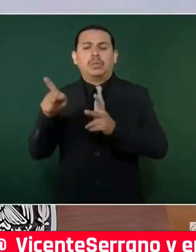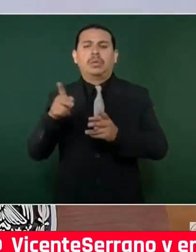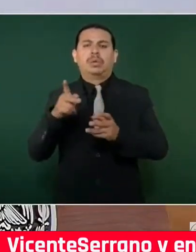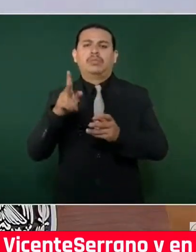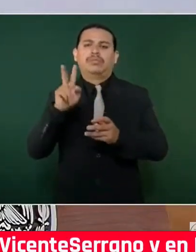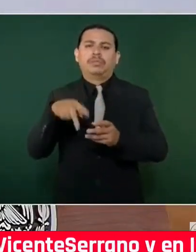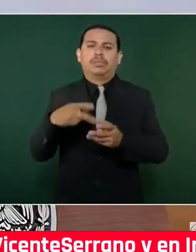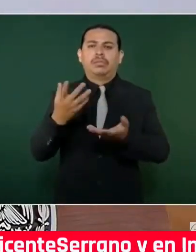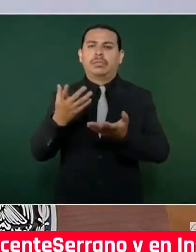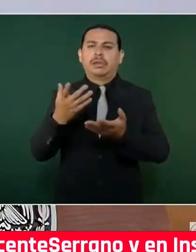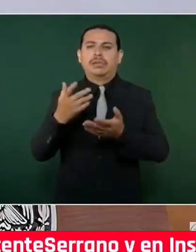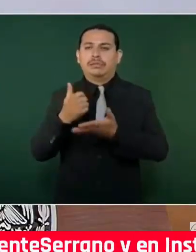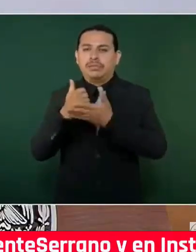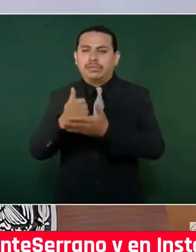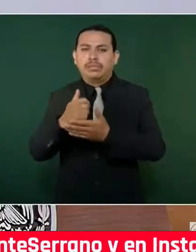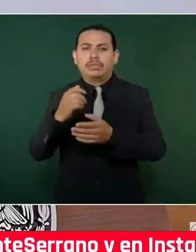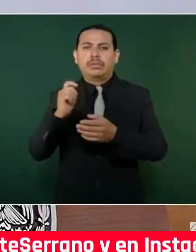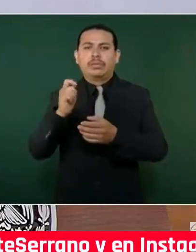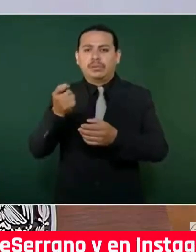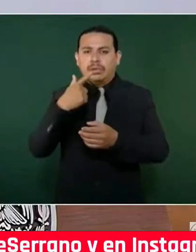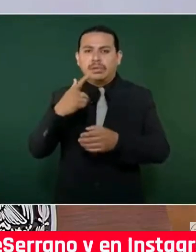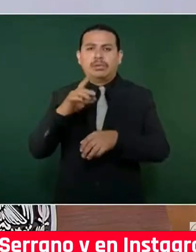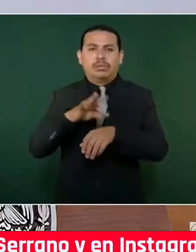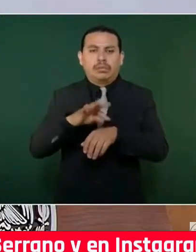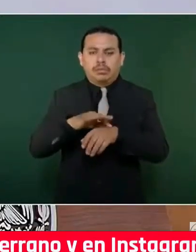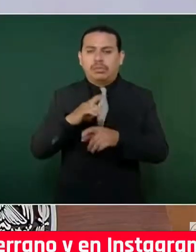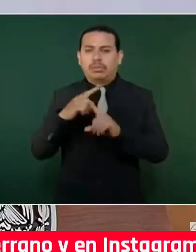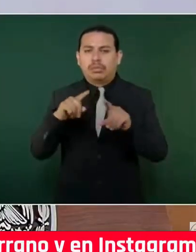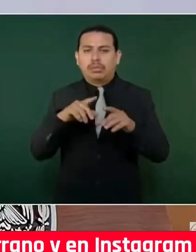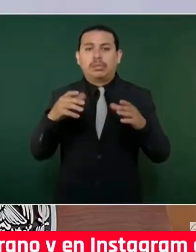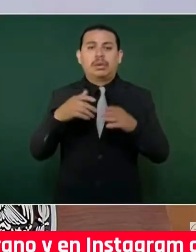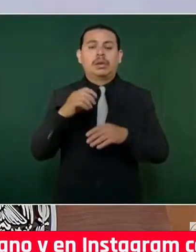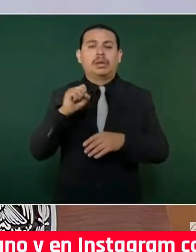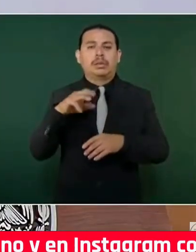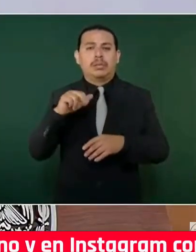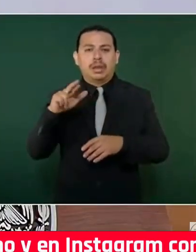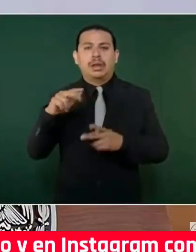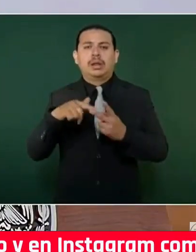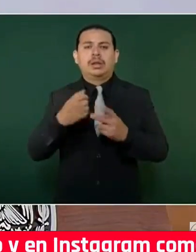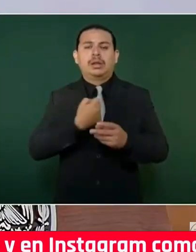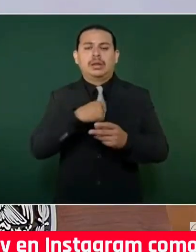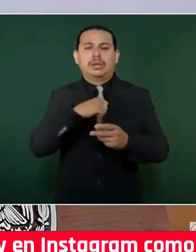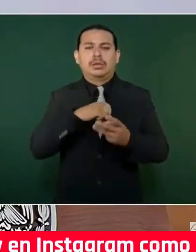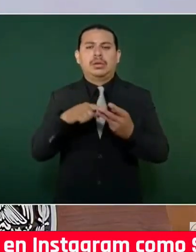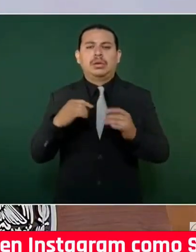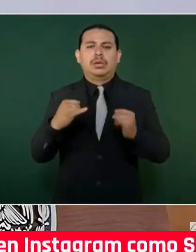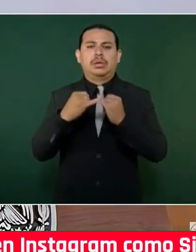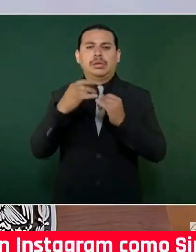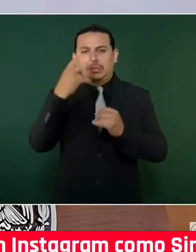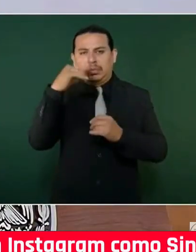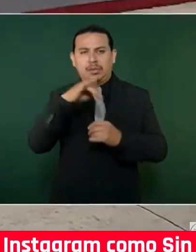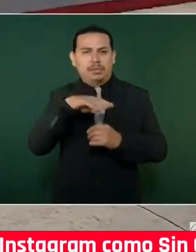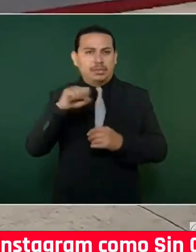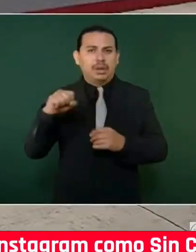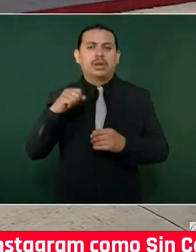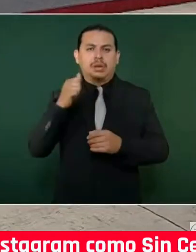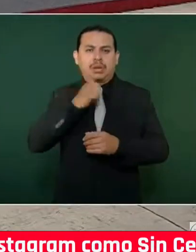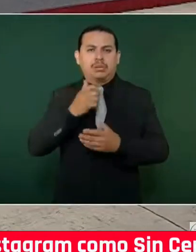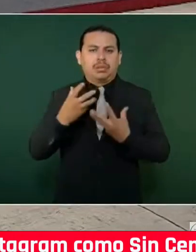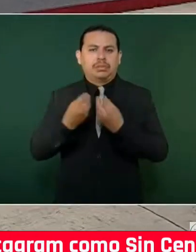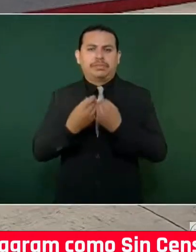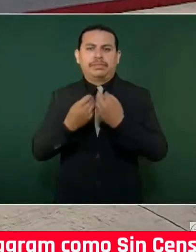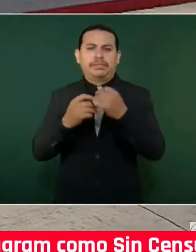peluquería, etcétera, ¿no? ¿Quiénes estamos involucrados? La Secretaría de Marina, Salud y el Instituto Mexicano del Seguro Social,